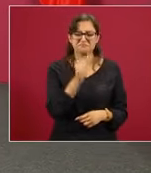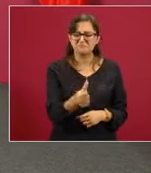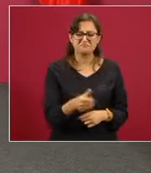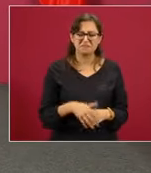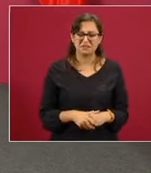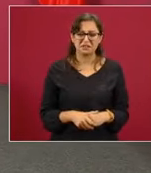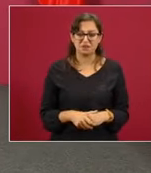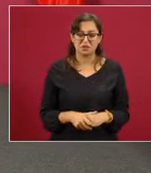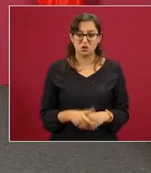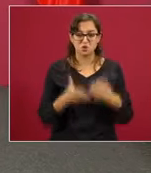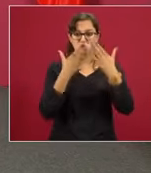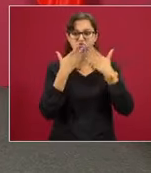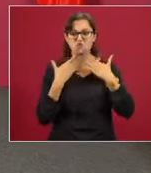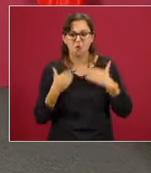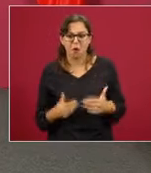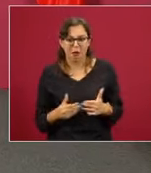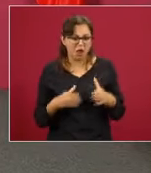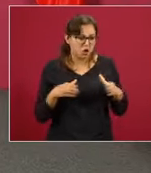guerrillas,